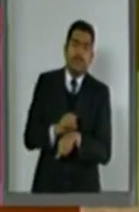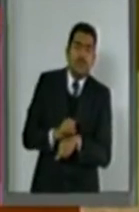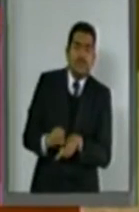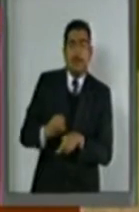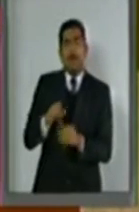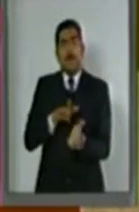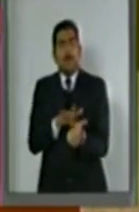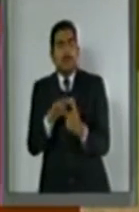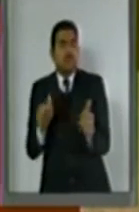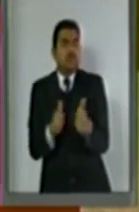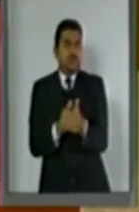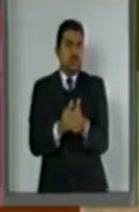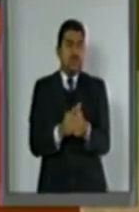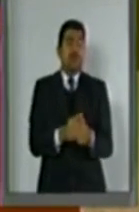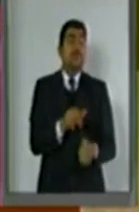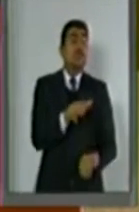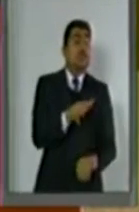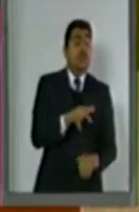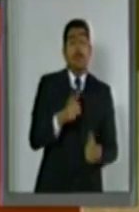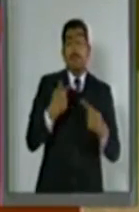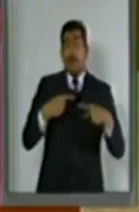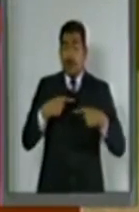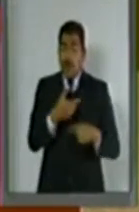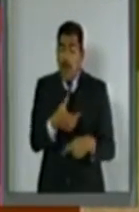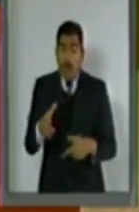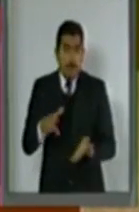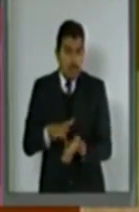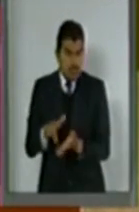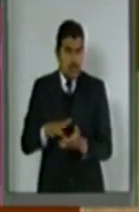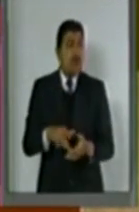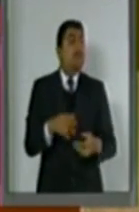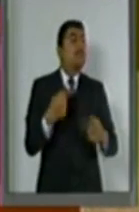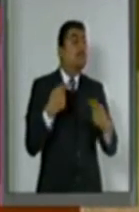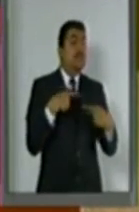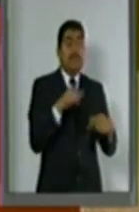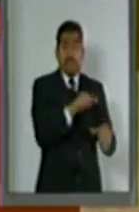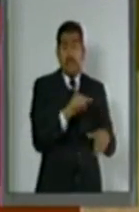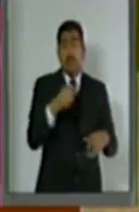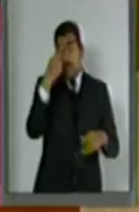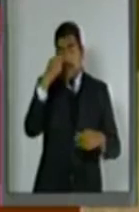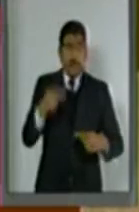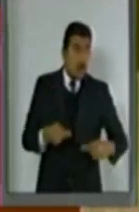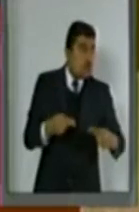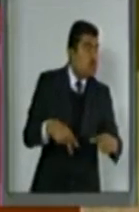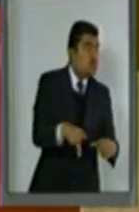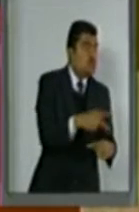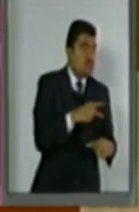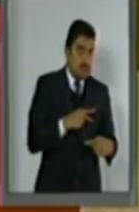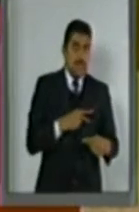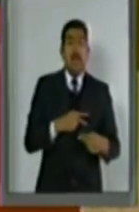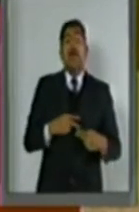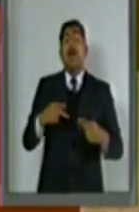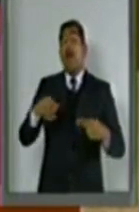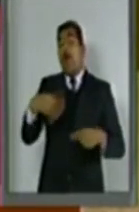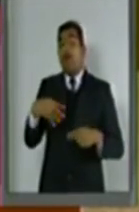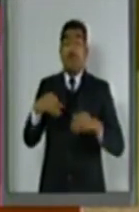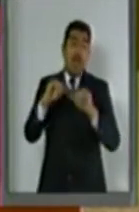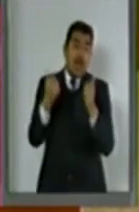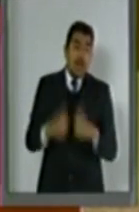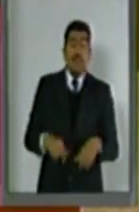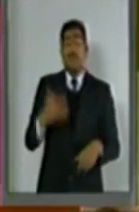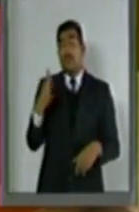apoyo. 18 son trabajadores agrícolas. 16 laboran en tareas de comercio. 14 son artesanos. 10